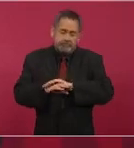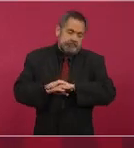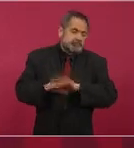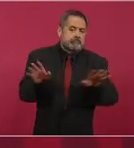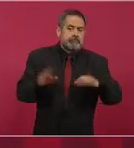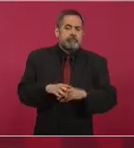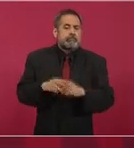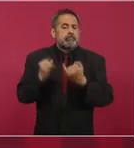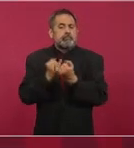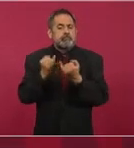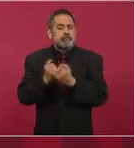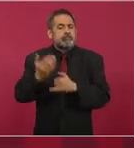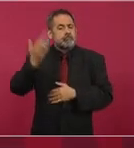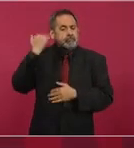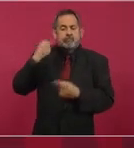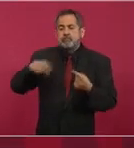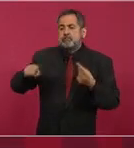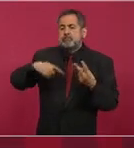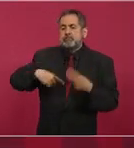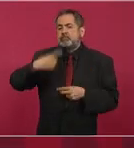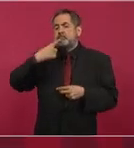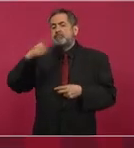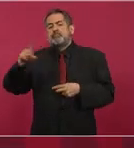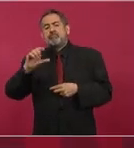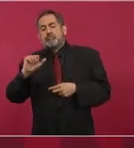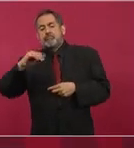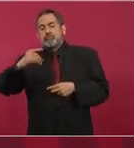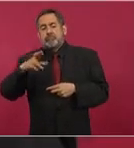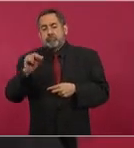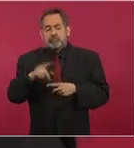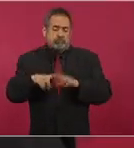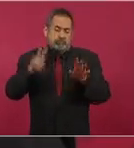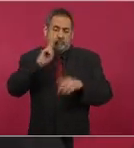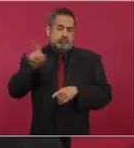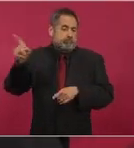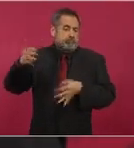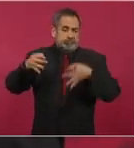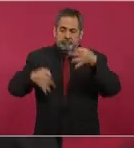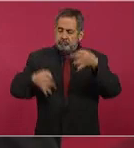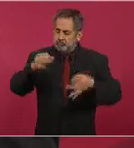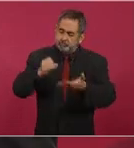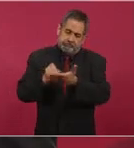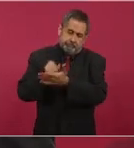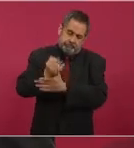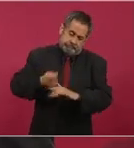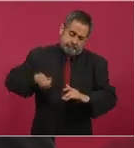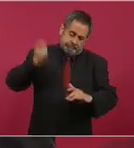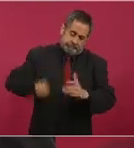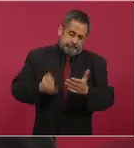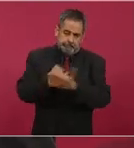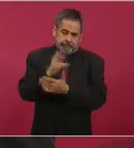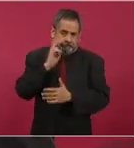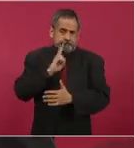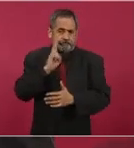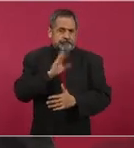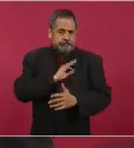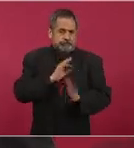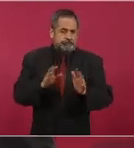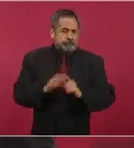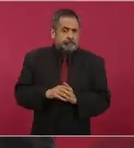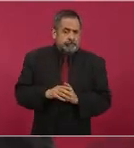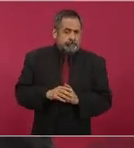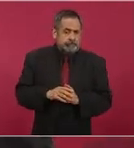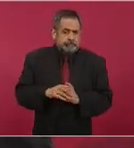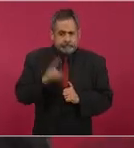se han interpuesto estos amparos, que sea la autoridad judicial la que resuelva. Eso